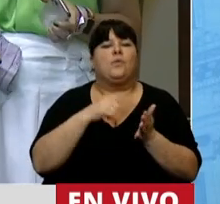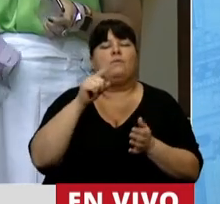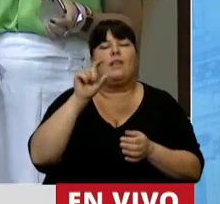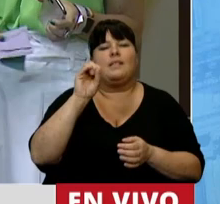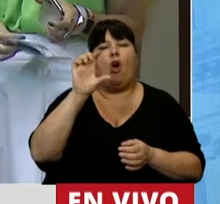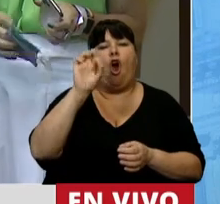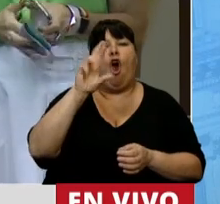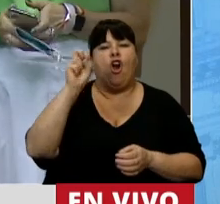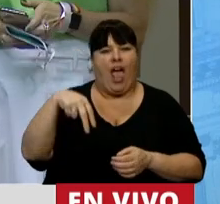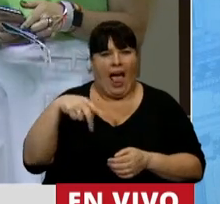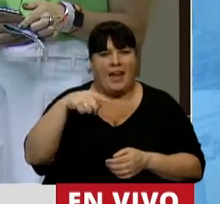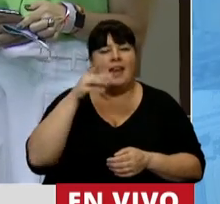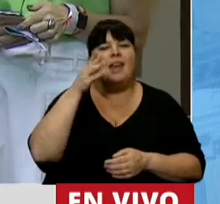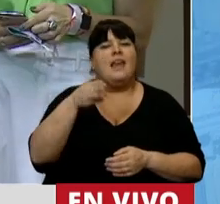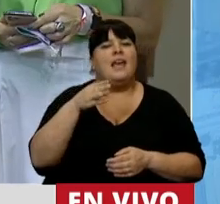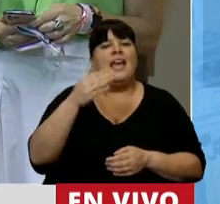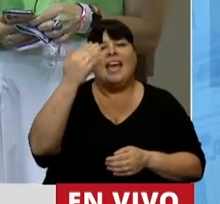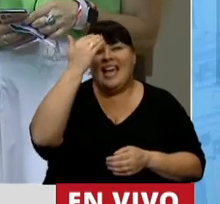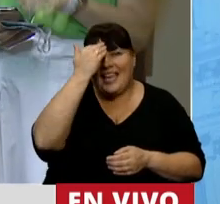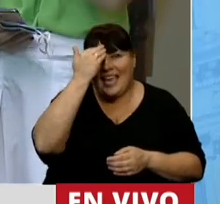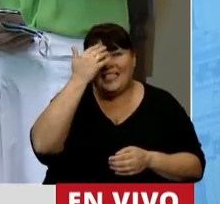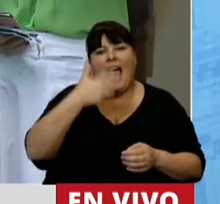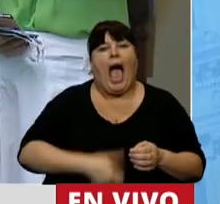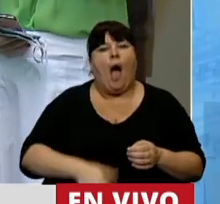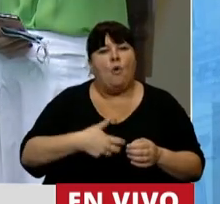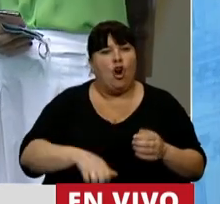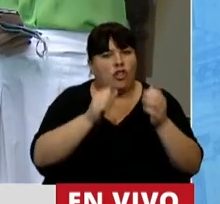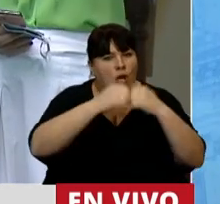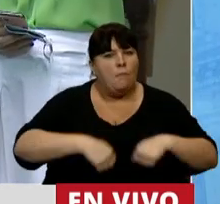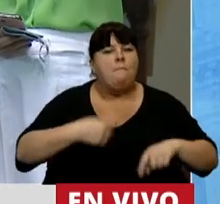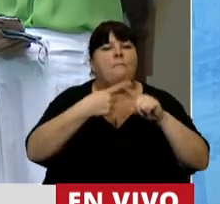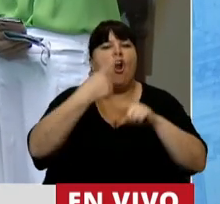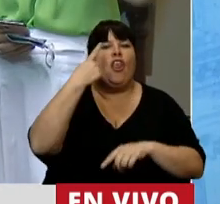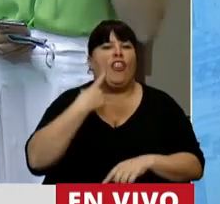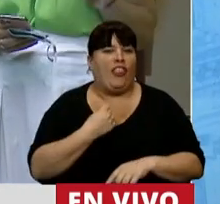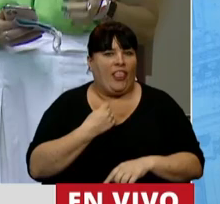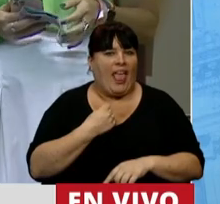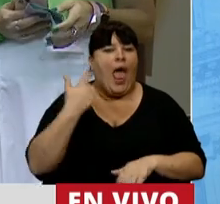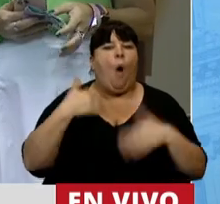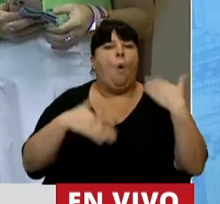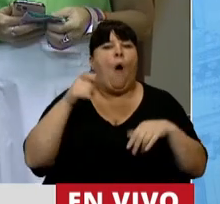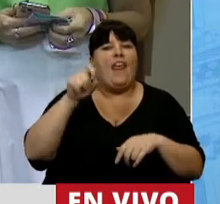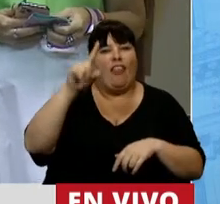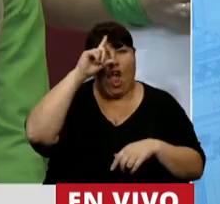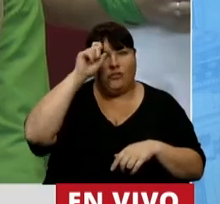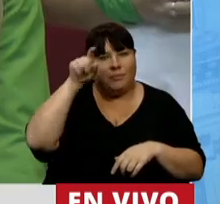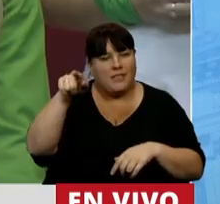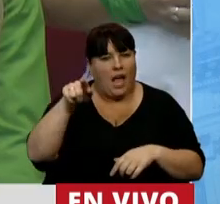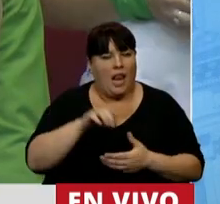Oram se atienden 15 abortos clandestinos por día en la guardia del hospital.